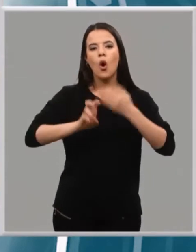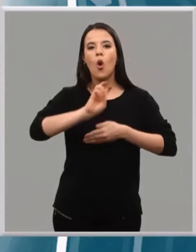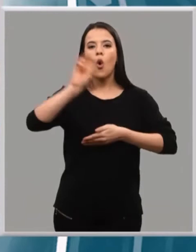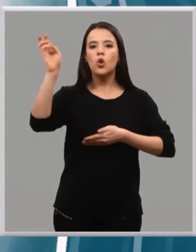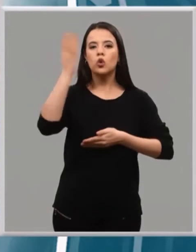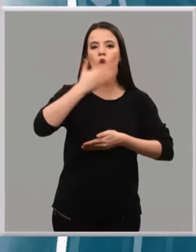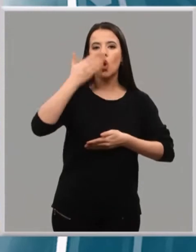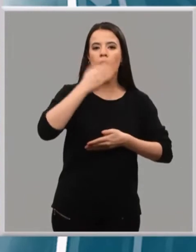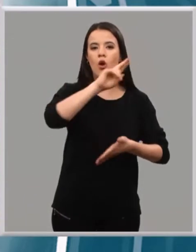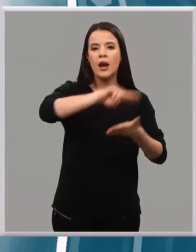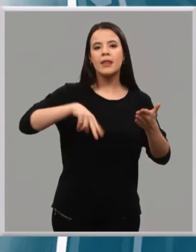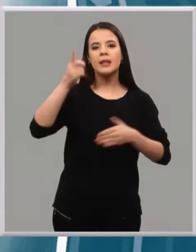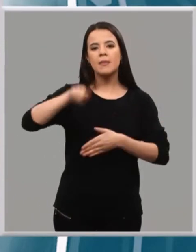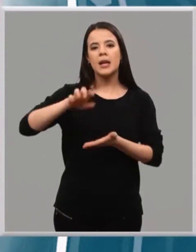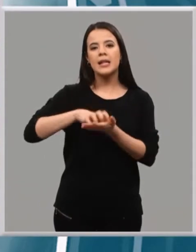y Castilla y León.